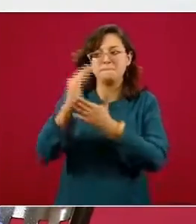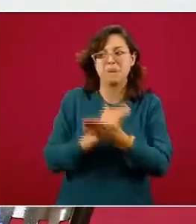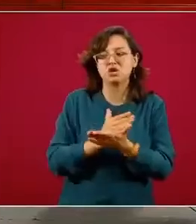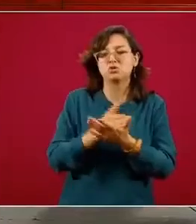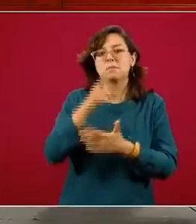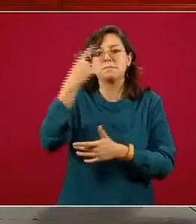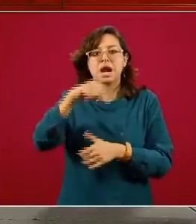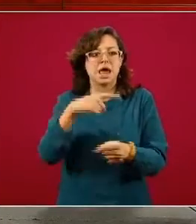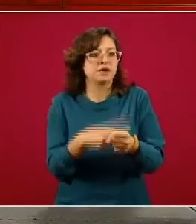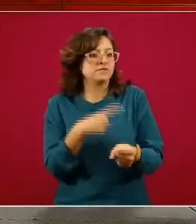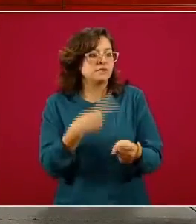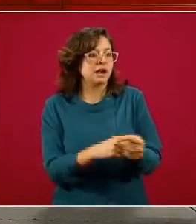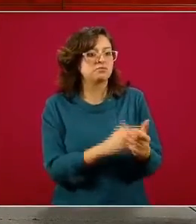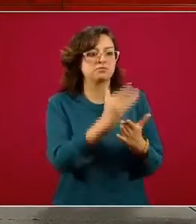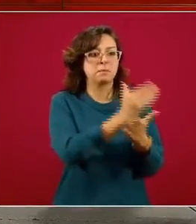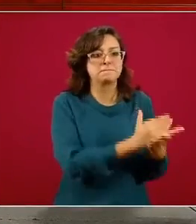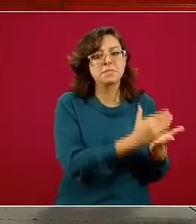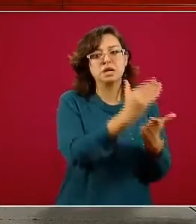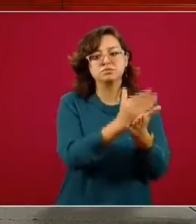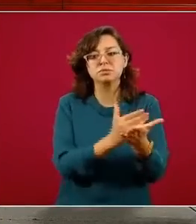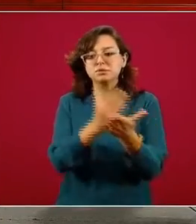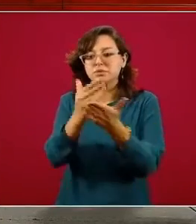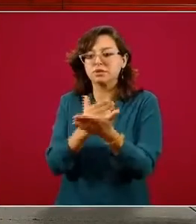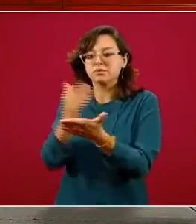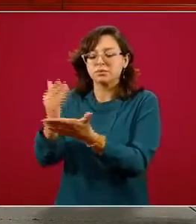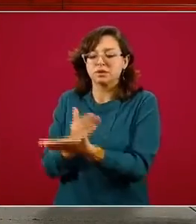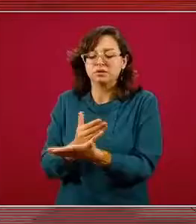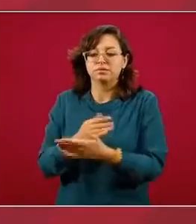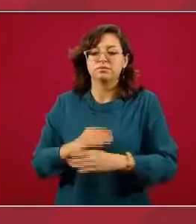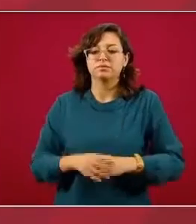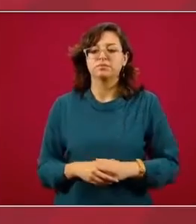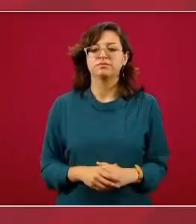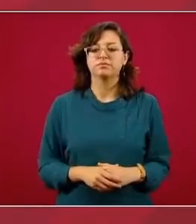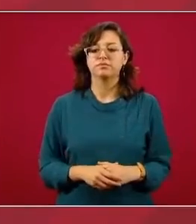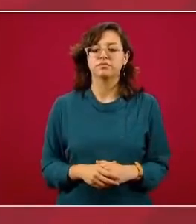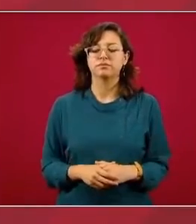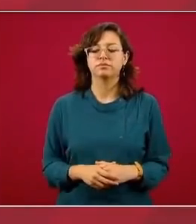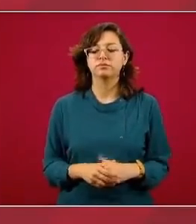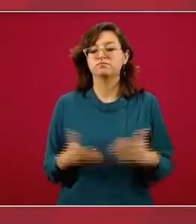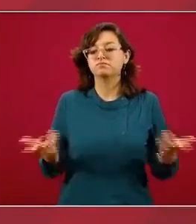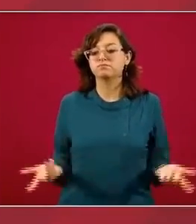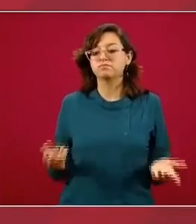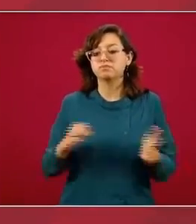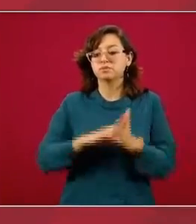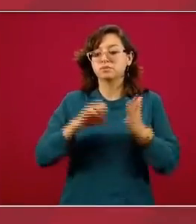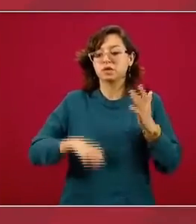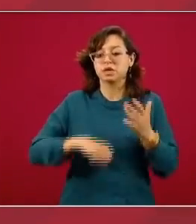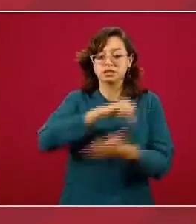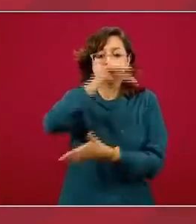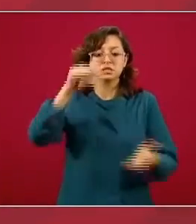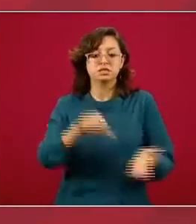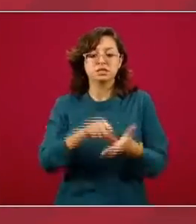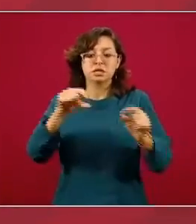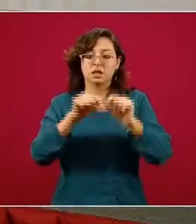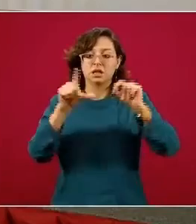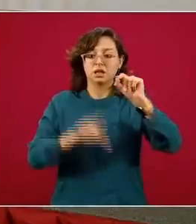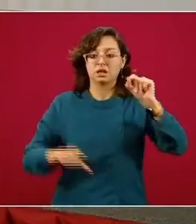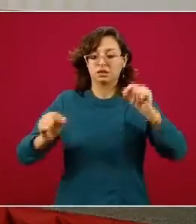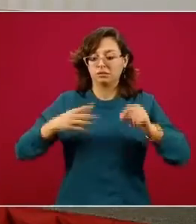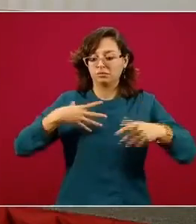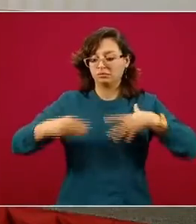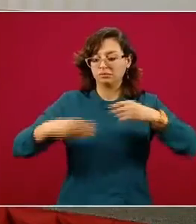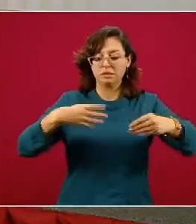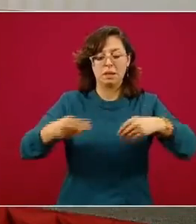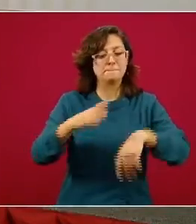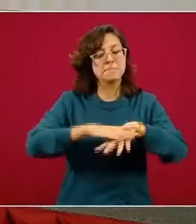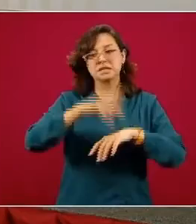En el momento máximo de transmisión, por ejemplo, para el Valle de México, cosa que ocurrió el